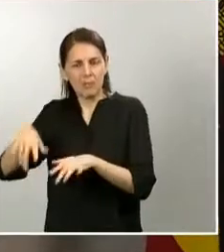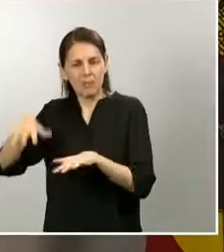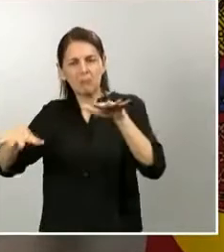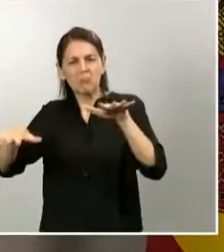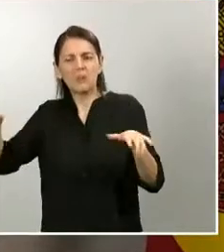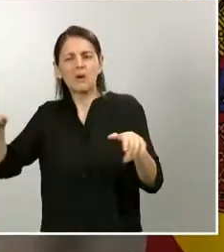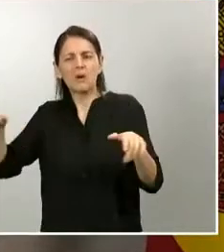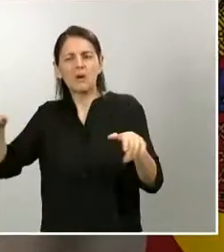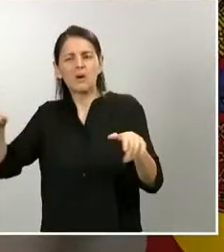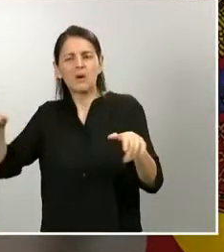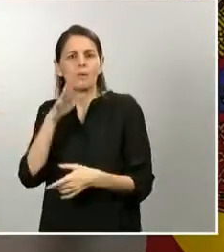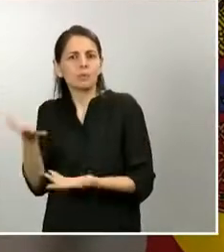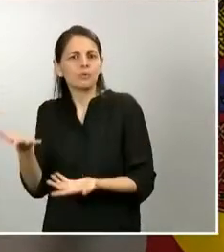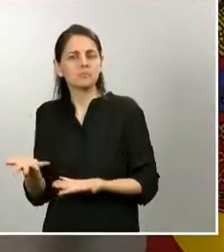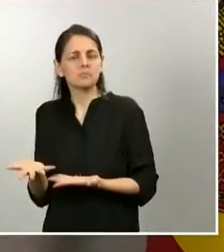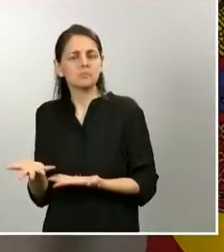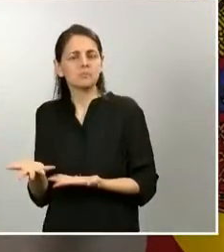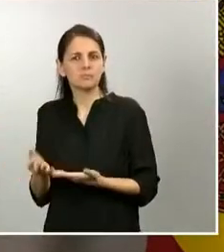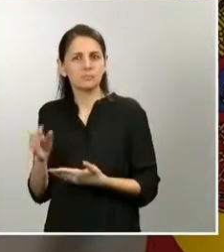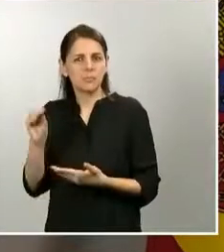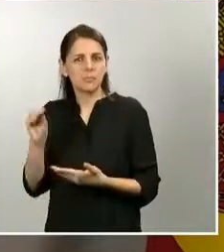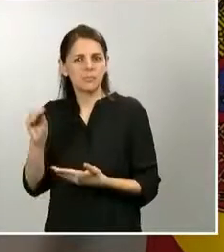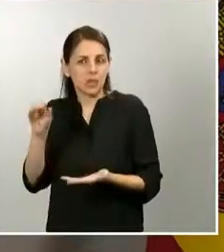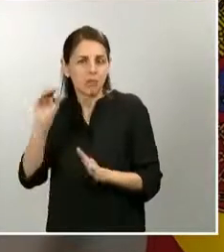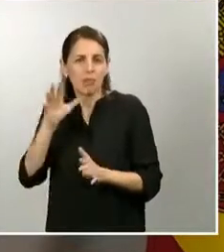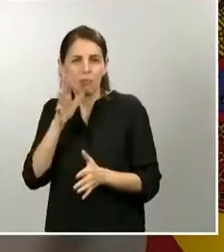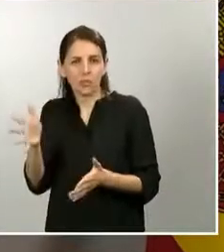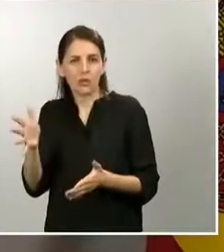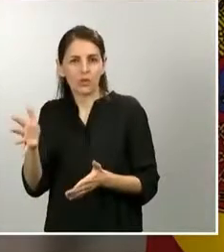ese desfase, si no sería posible mantener un criterio común.